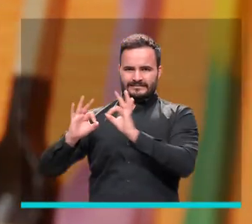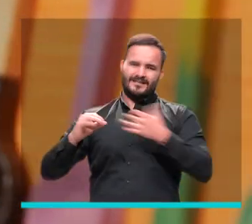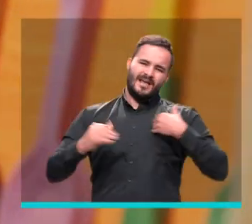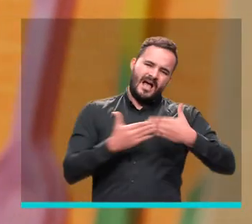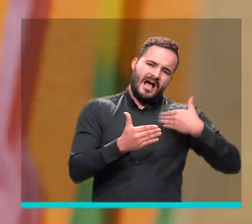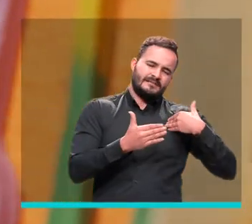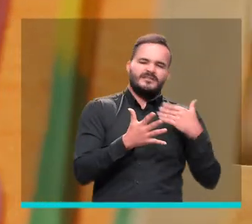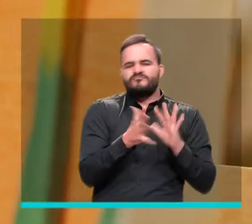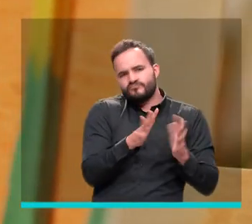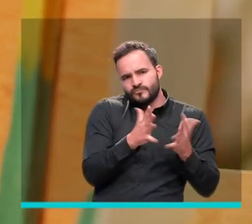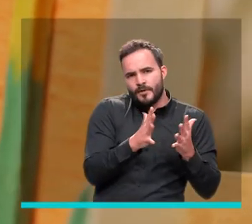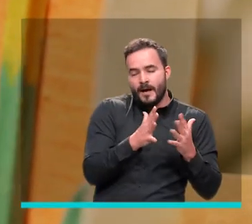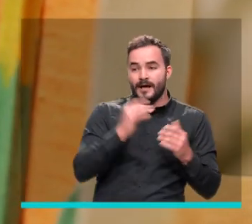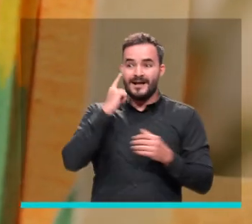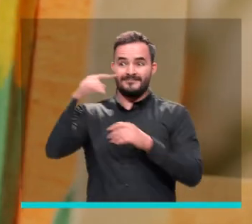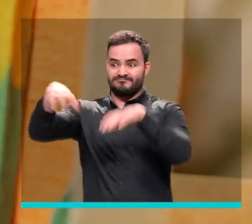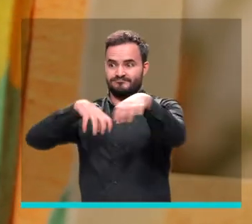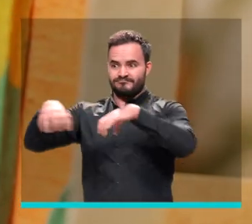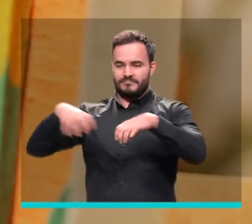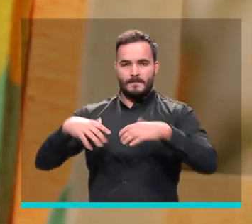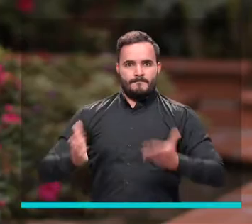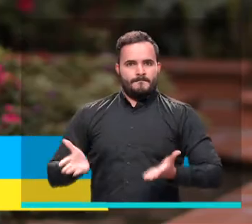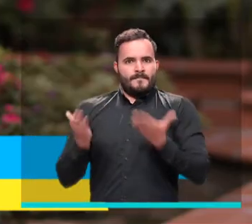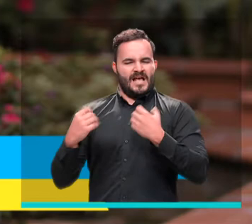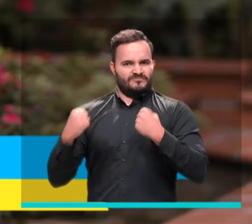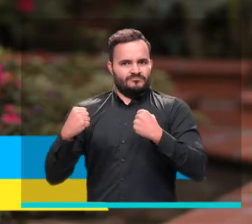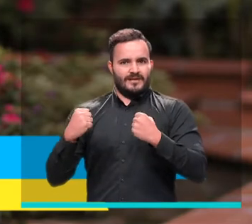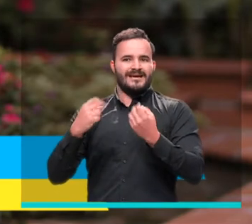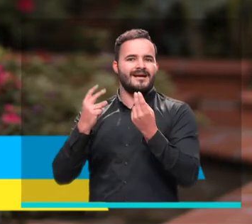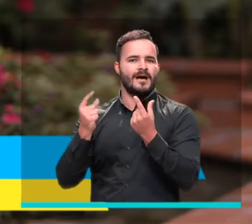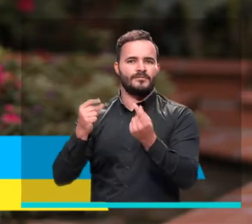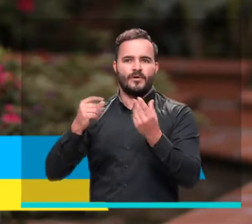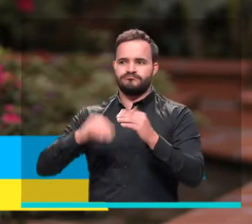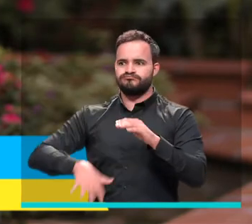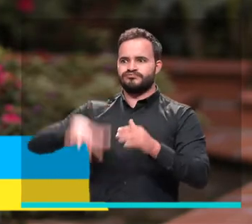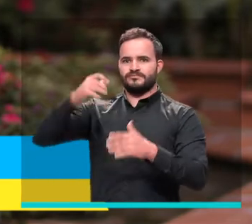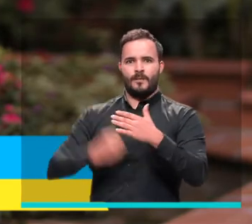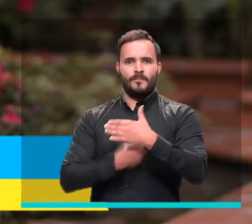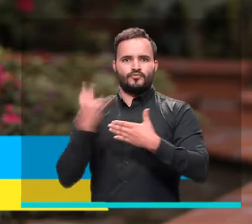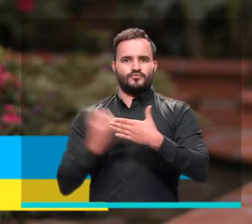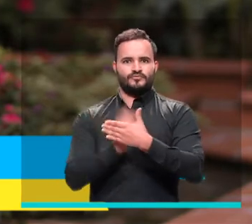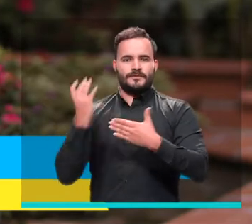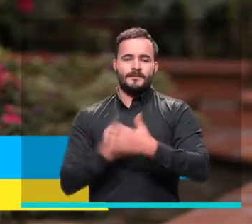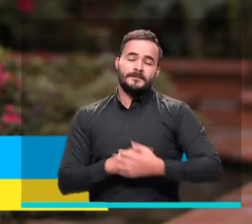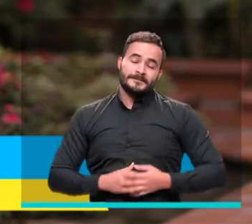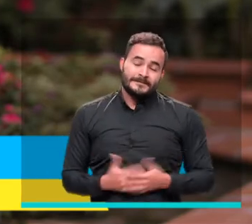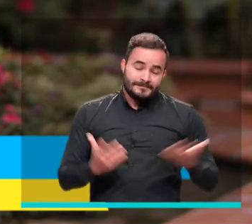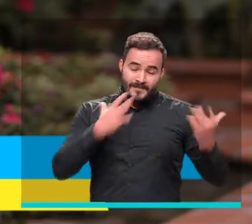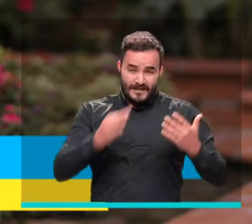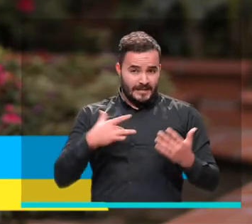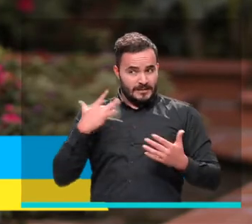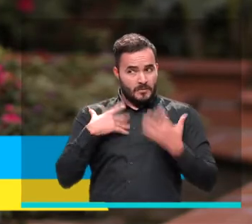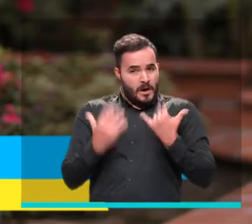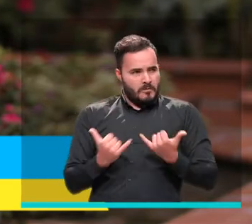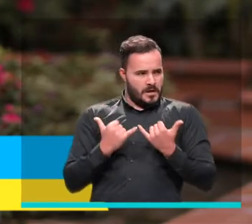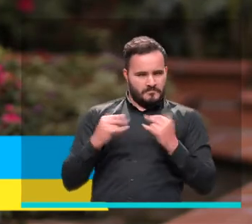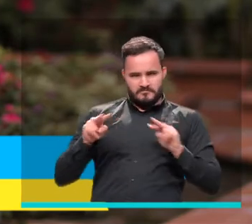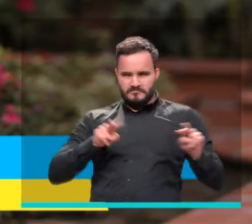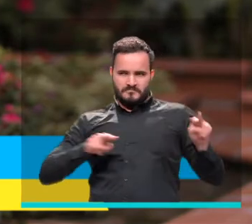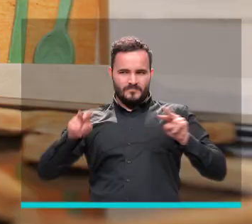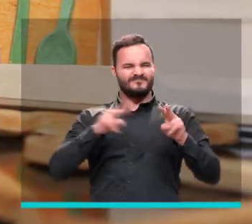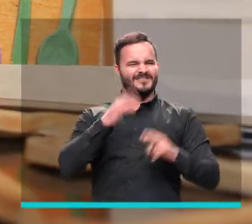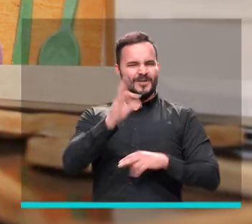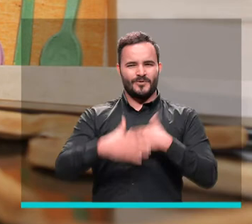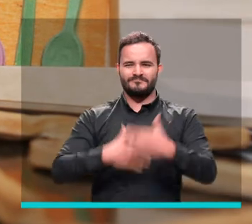prototipo y tener mayor producción. Creo que por el camino que vamos haciendo las cosas con mucho amor como las estamos haciendo, lo vamos a